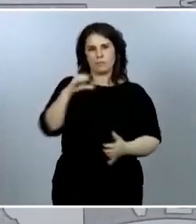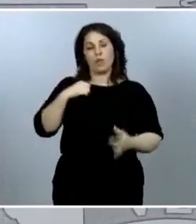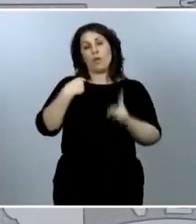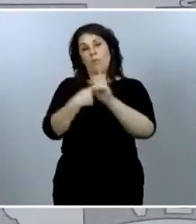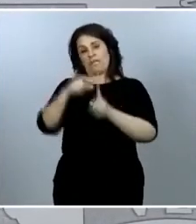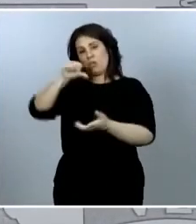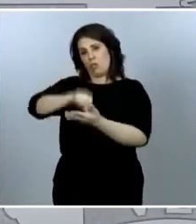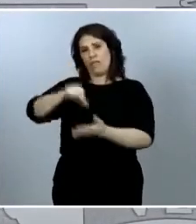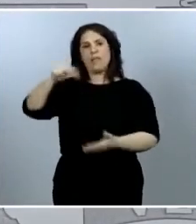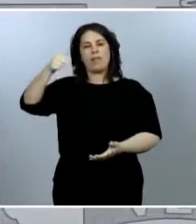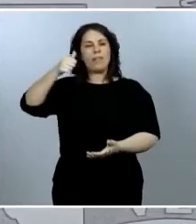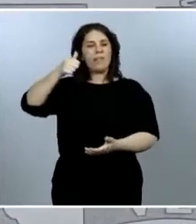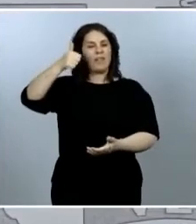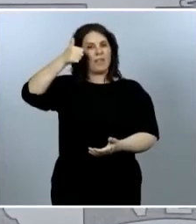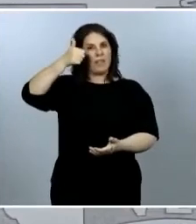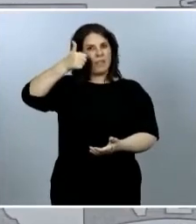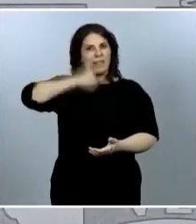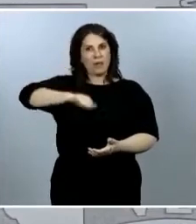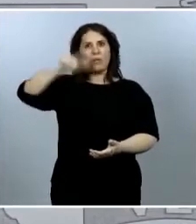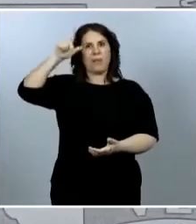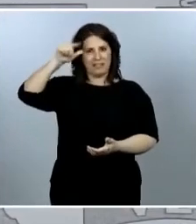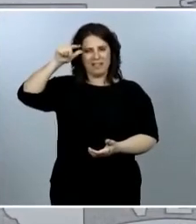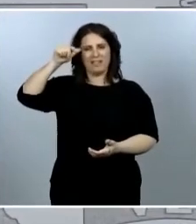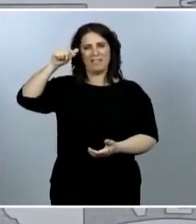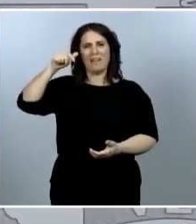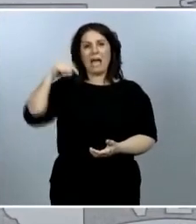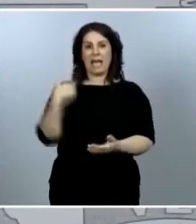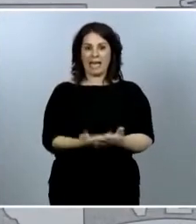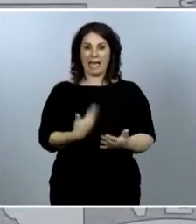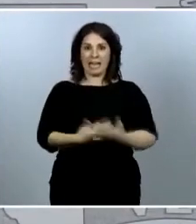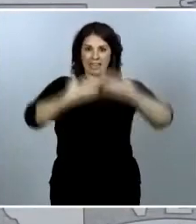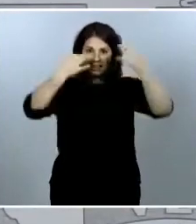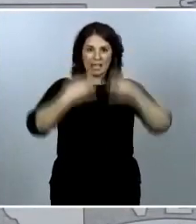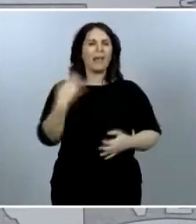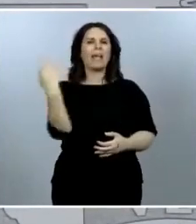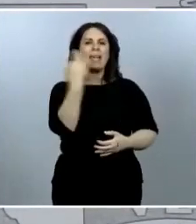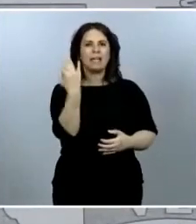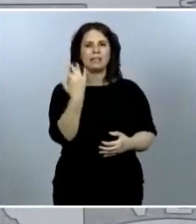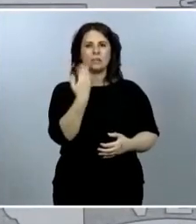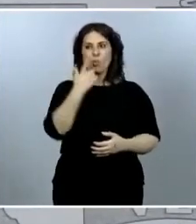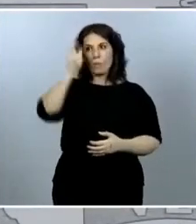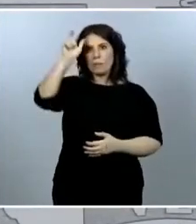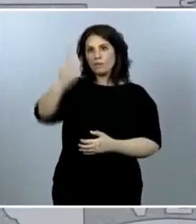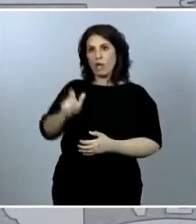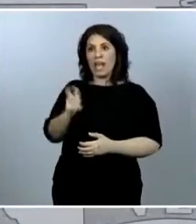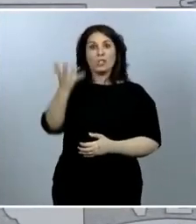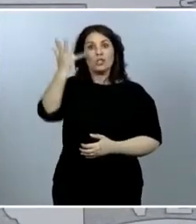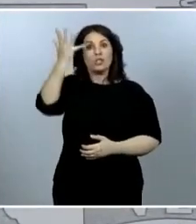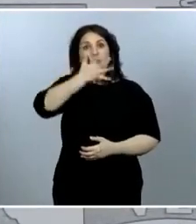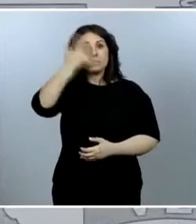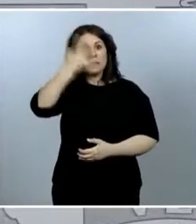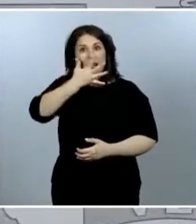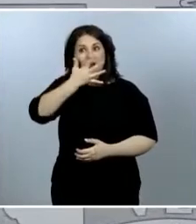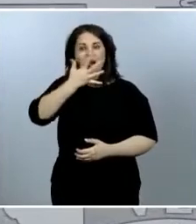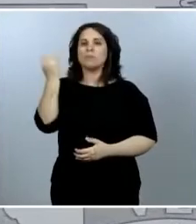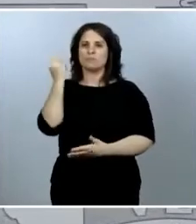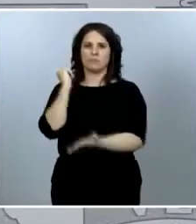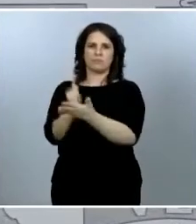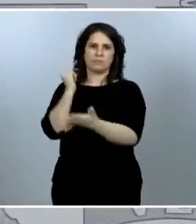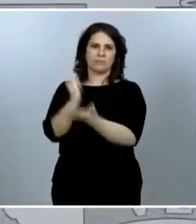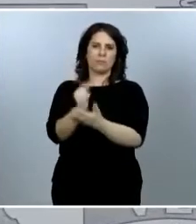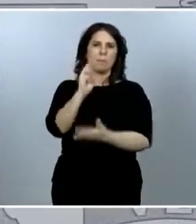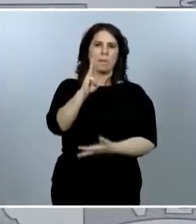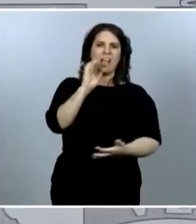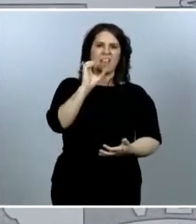que, a todo caso sospechoso de COVID-19, se le realizará una prueba diagnóstica por PCR u otra